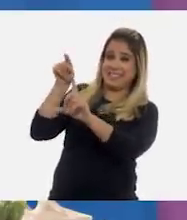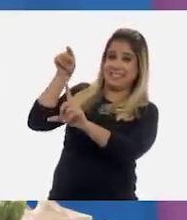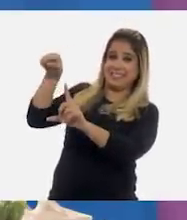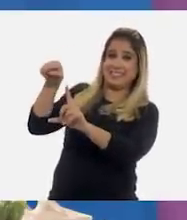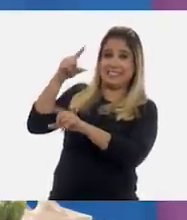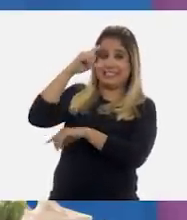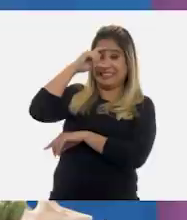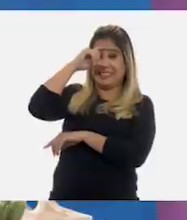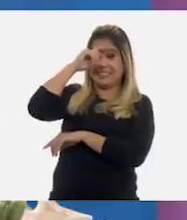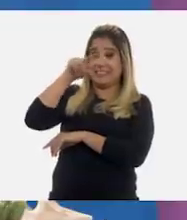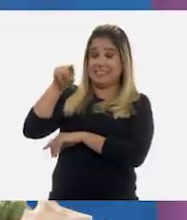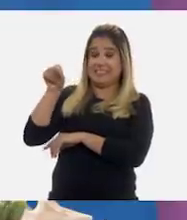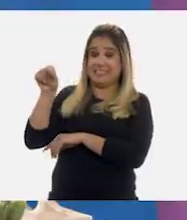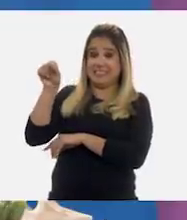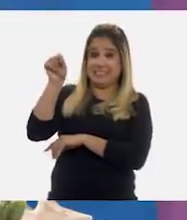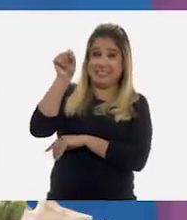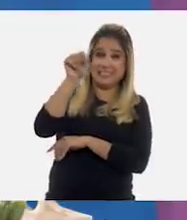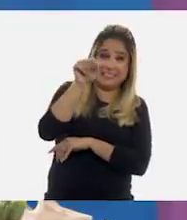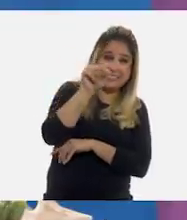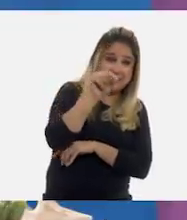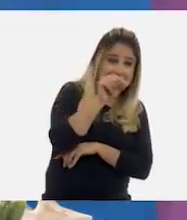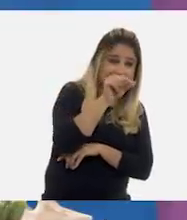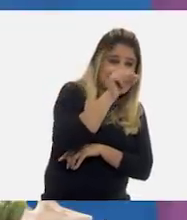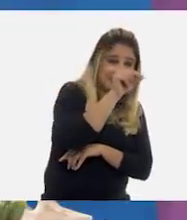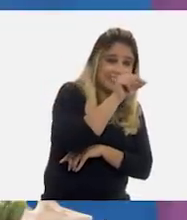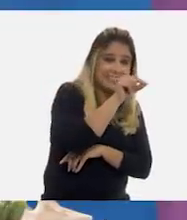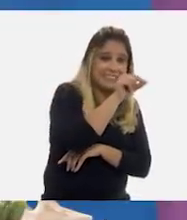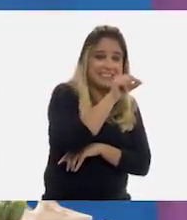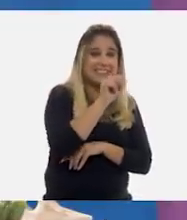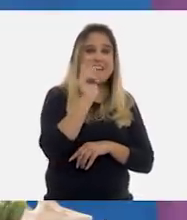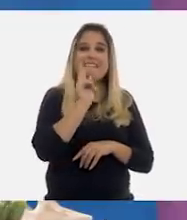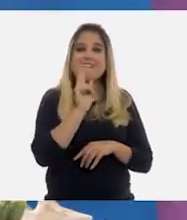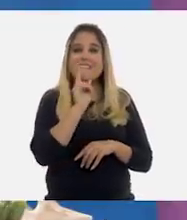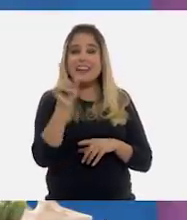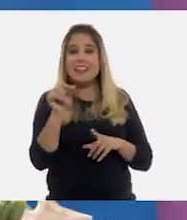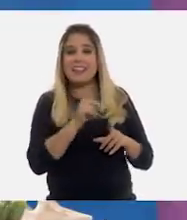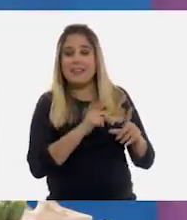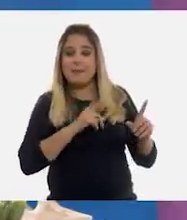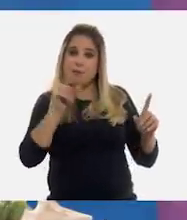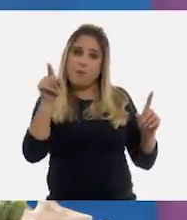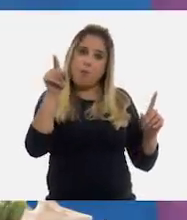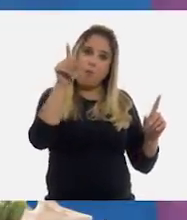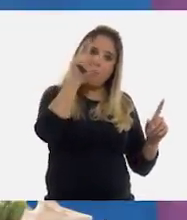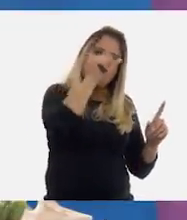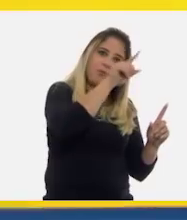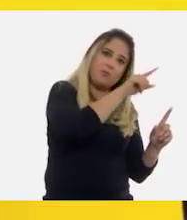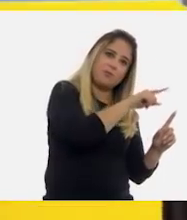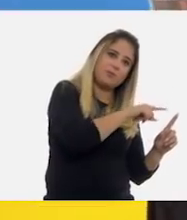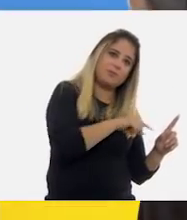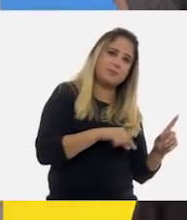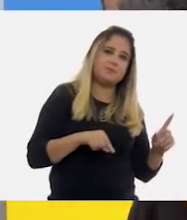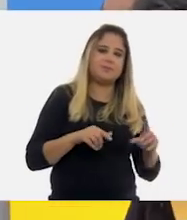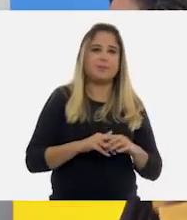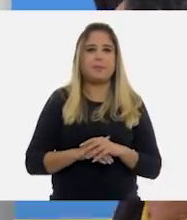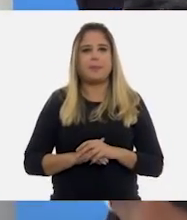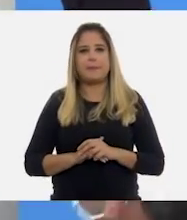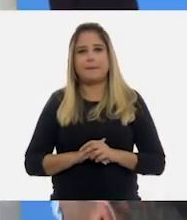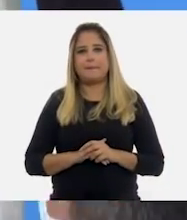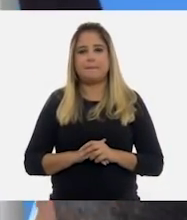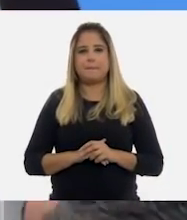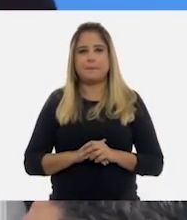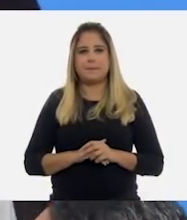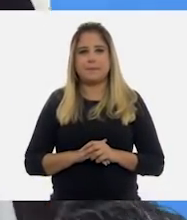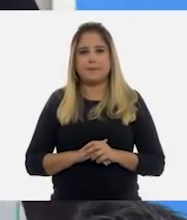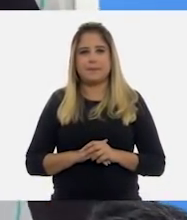este va a estar interesante, maestra. Muy bien. Sierra. Entonces, vamos a tener que rodear mucho. Todo. Bueno, nos vamos a ir por acá.